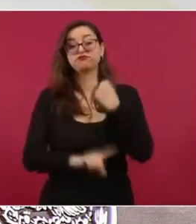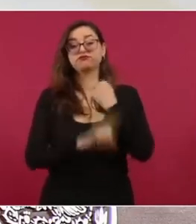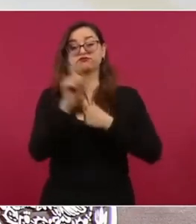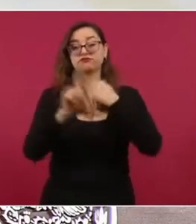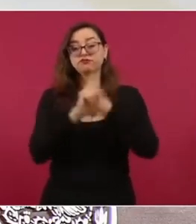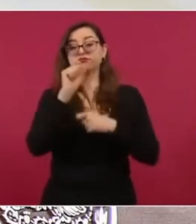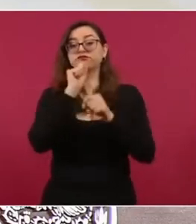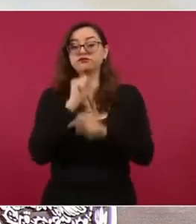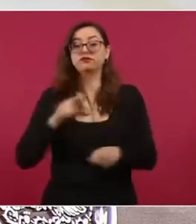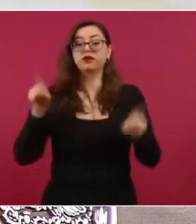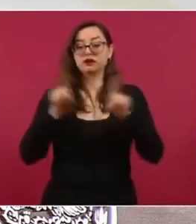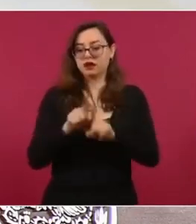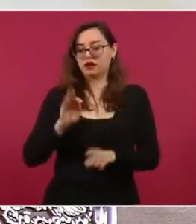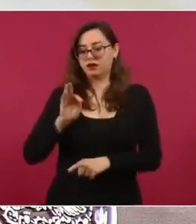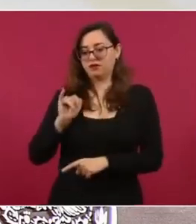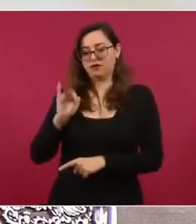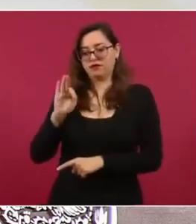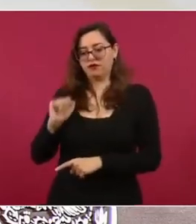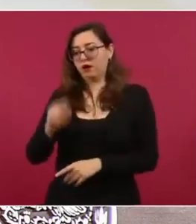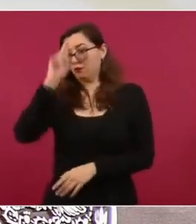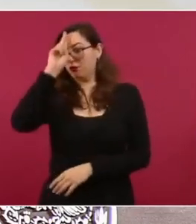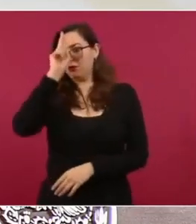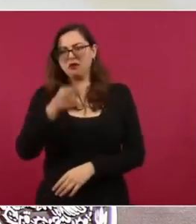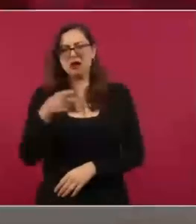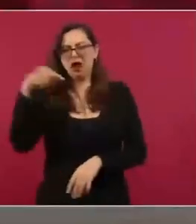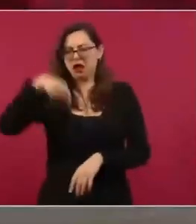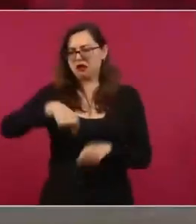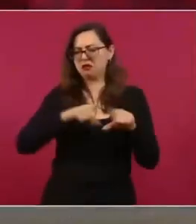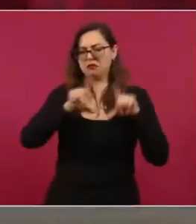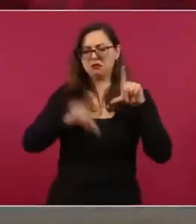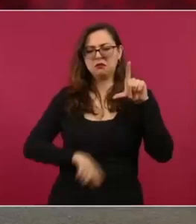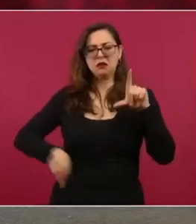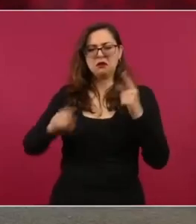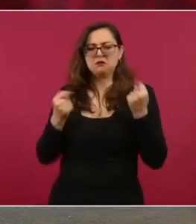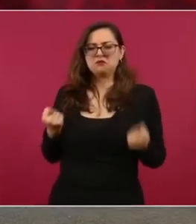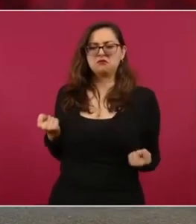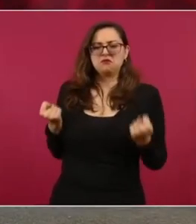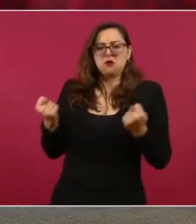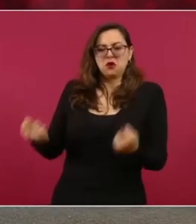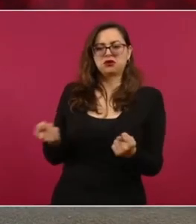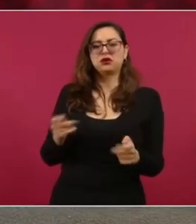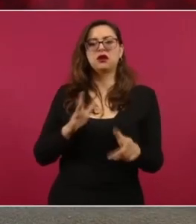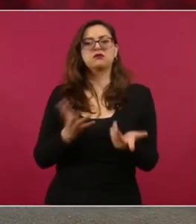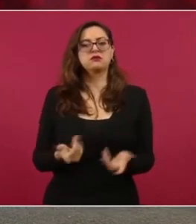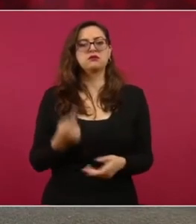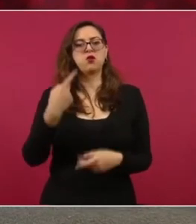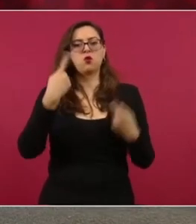años en México y que causa un grave conflicto de intereses en el fútbol mexicano.